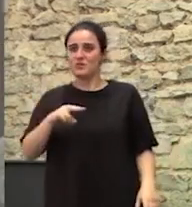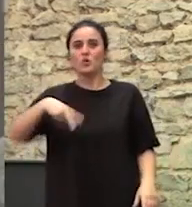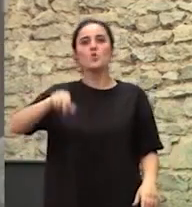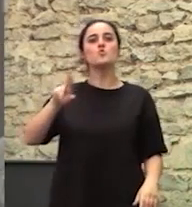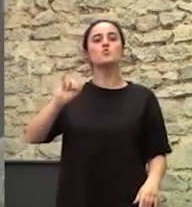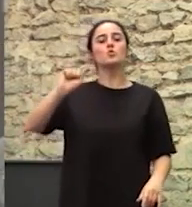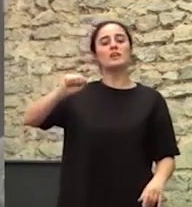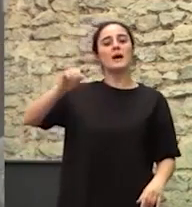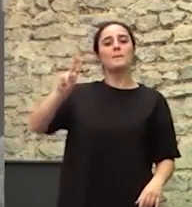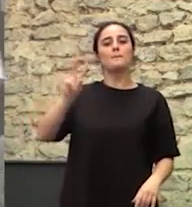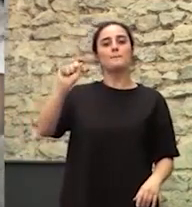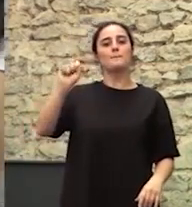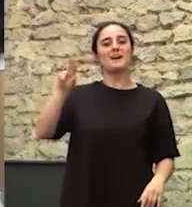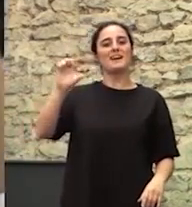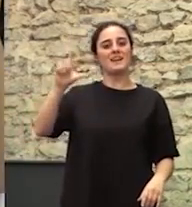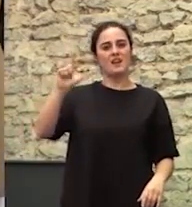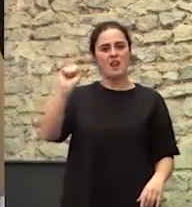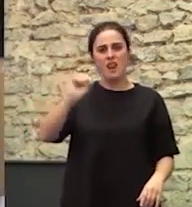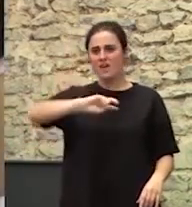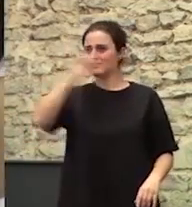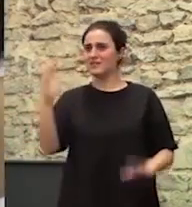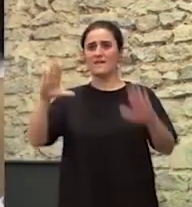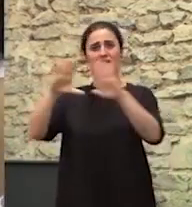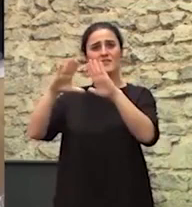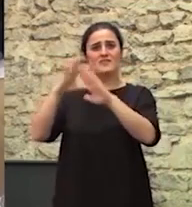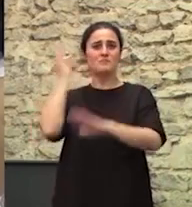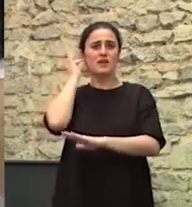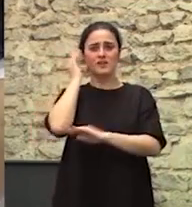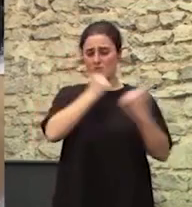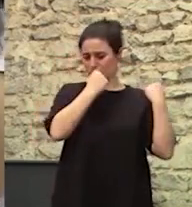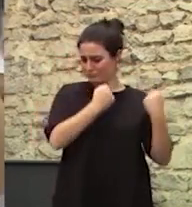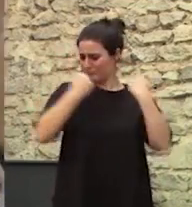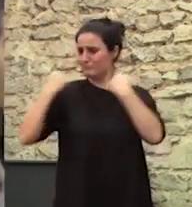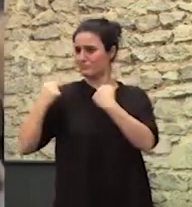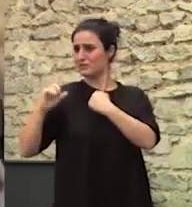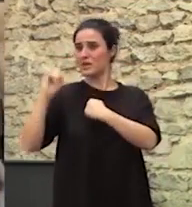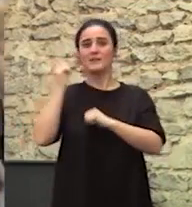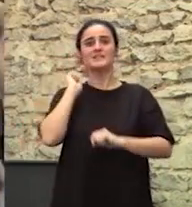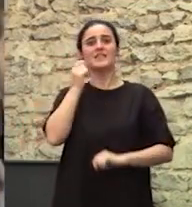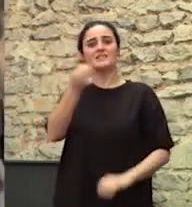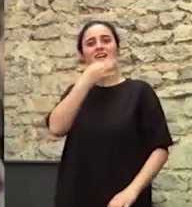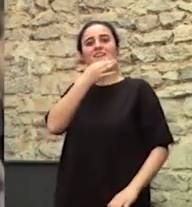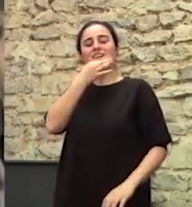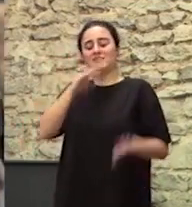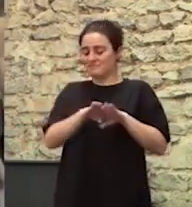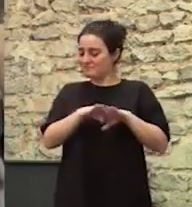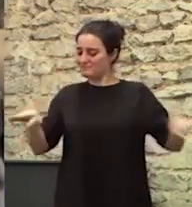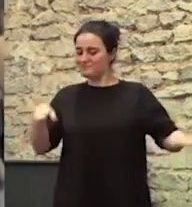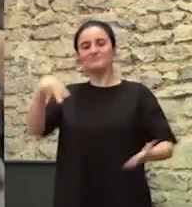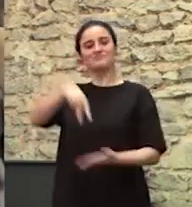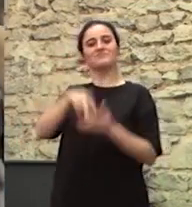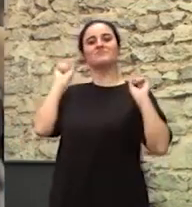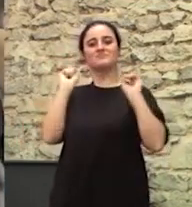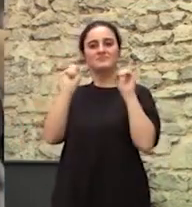Nuria Varela Ni a ninguna de las grandes feministas Que están siempre subidas ahí Dándonos clases magistrales De